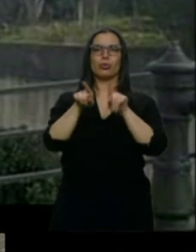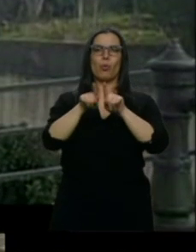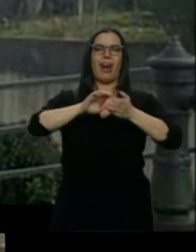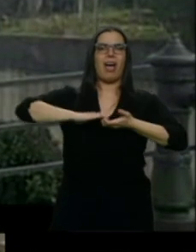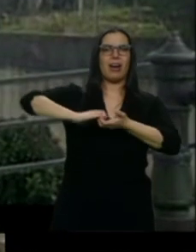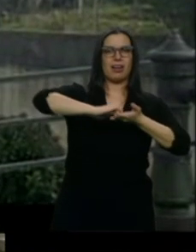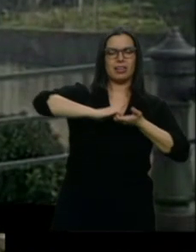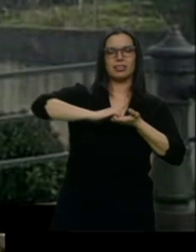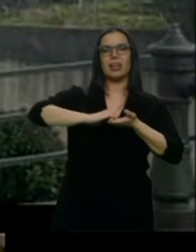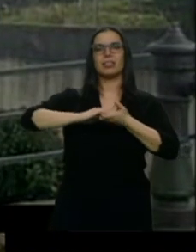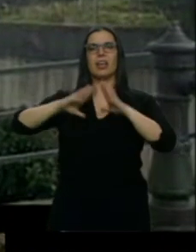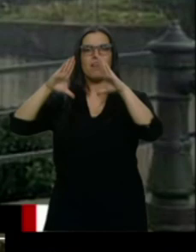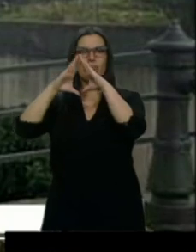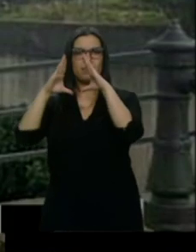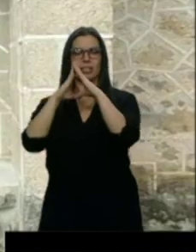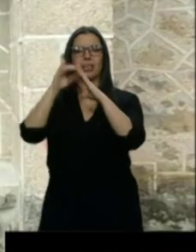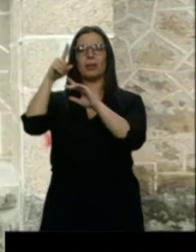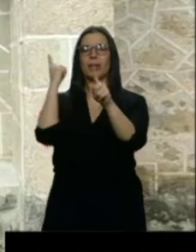al PP, al PSOE y a Vox.